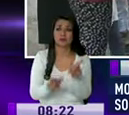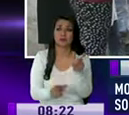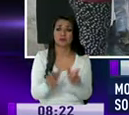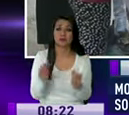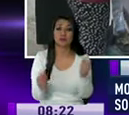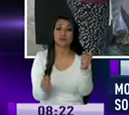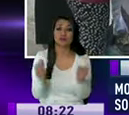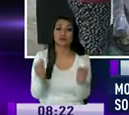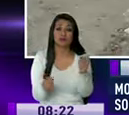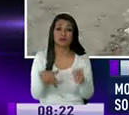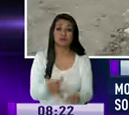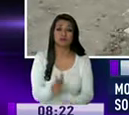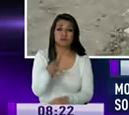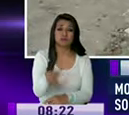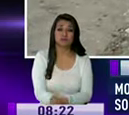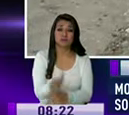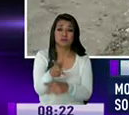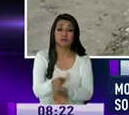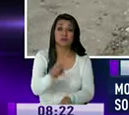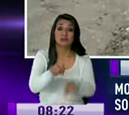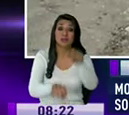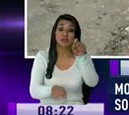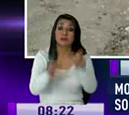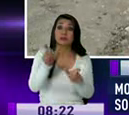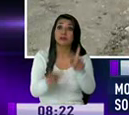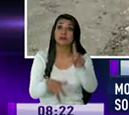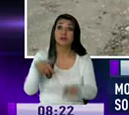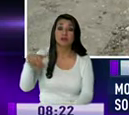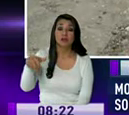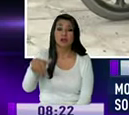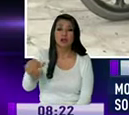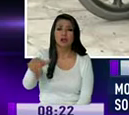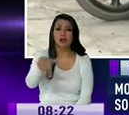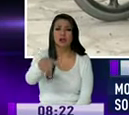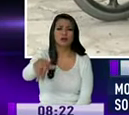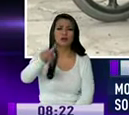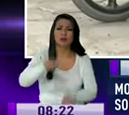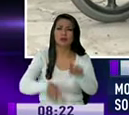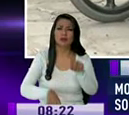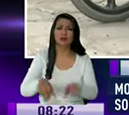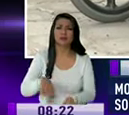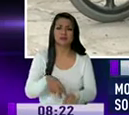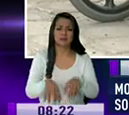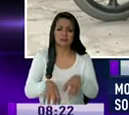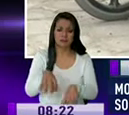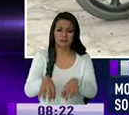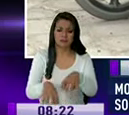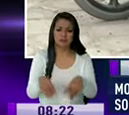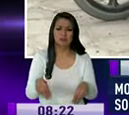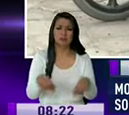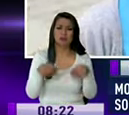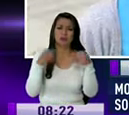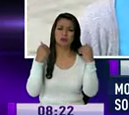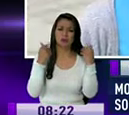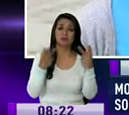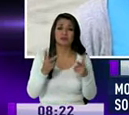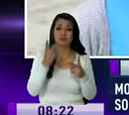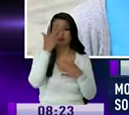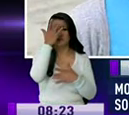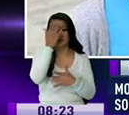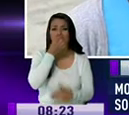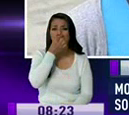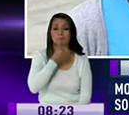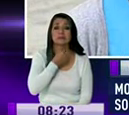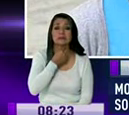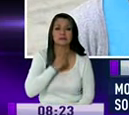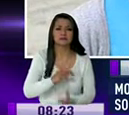conductores daños de los vehículos sino también a los peatones quienes tienen que caminar entre las piedras entre el polvo lo que les causa hasta afecciones de las vías